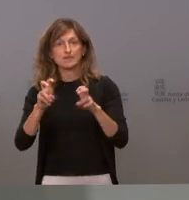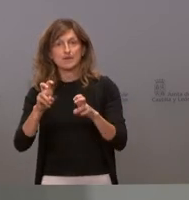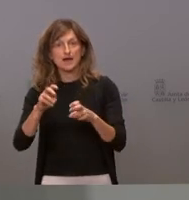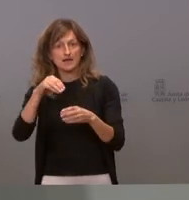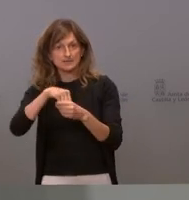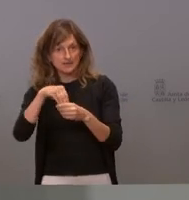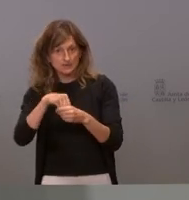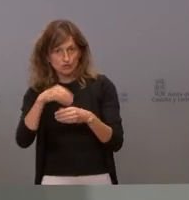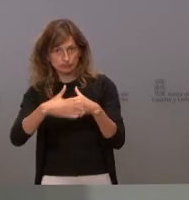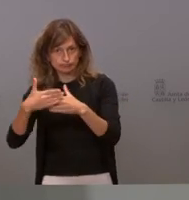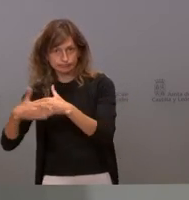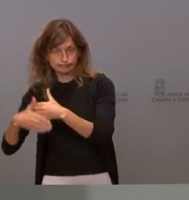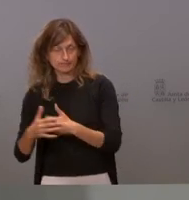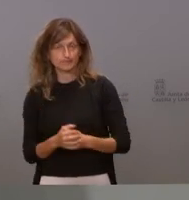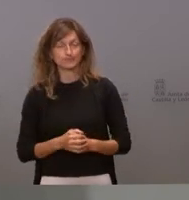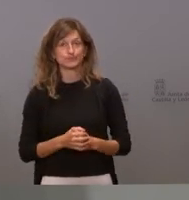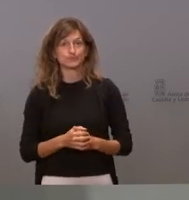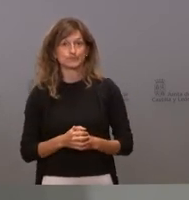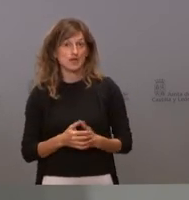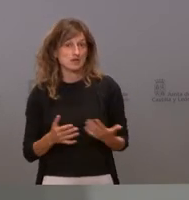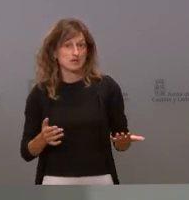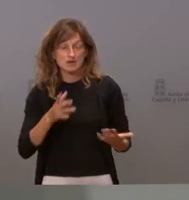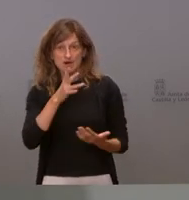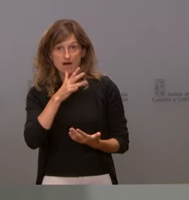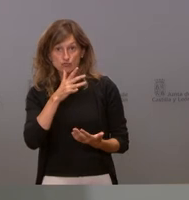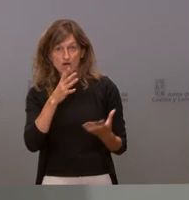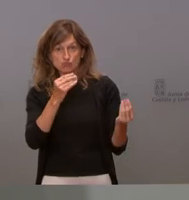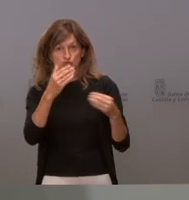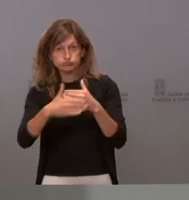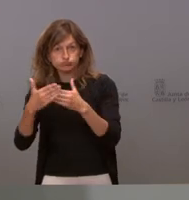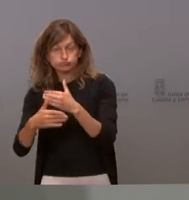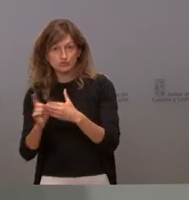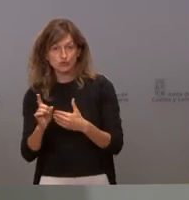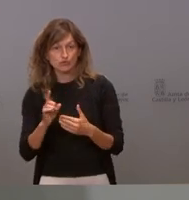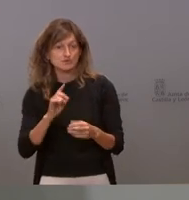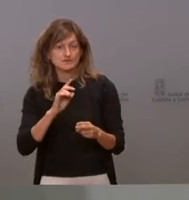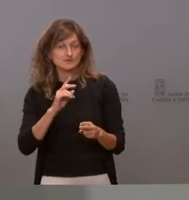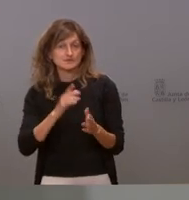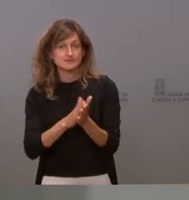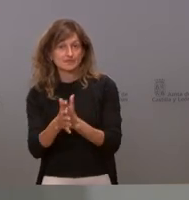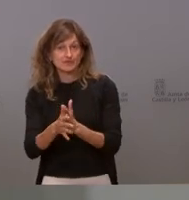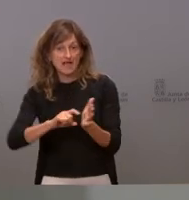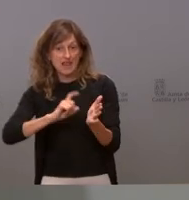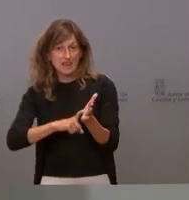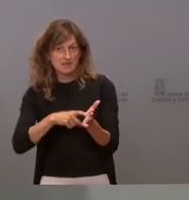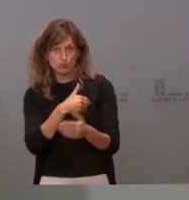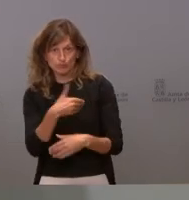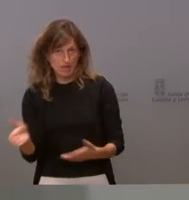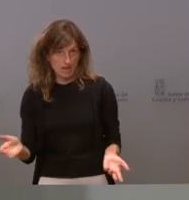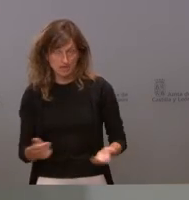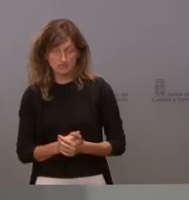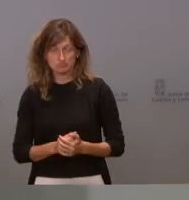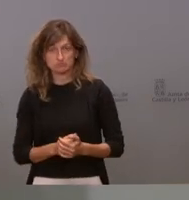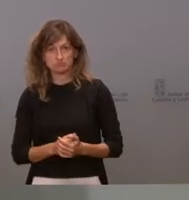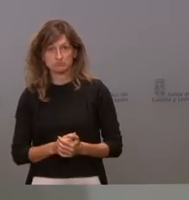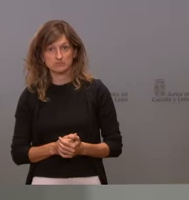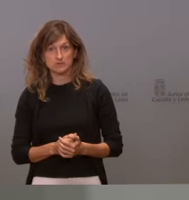esto lo que tenemos en este momento no es muchas restricciones es muy mala legislación muy mala herramienta porque no hemos